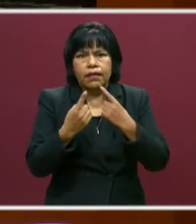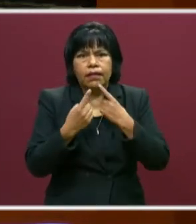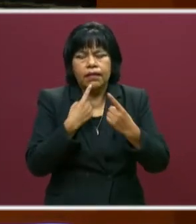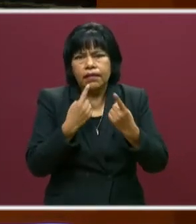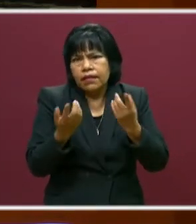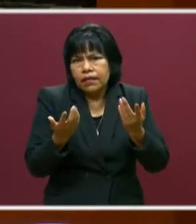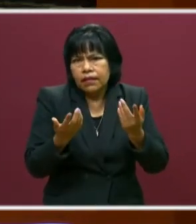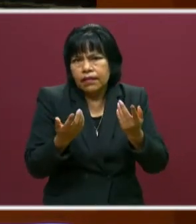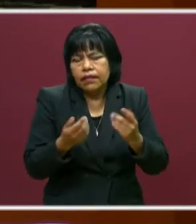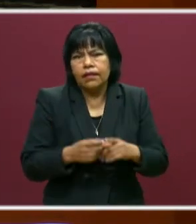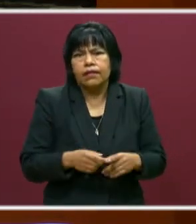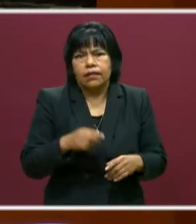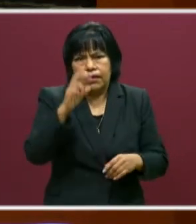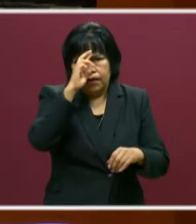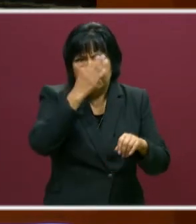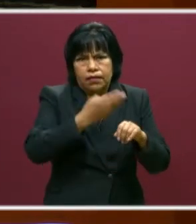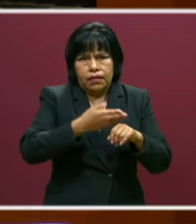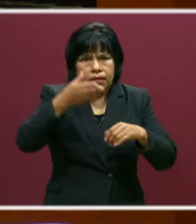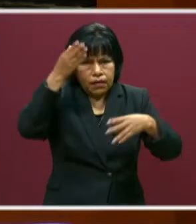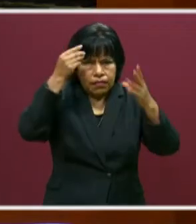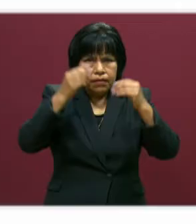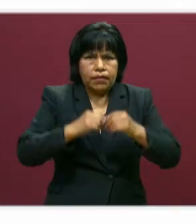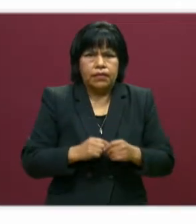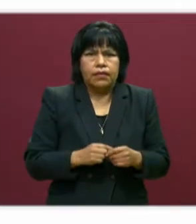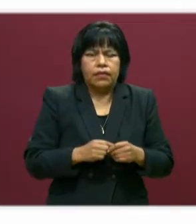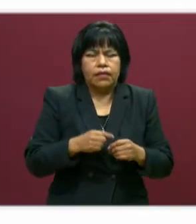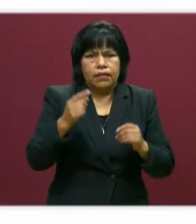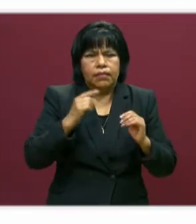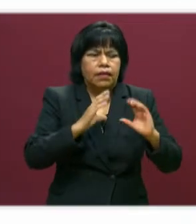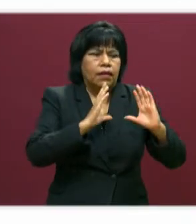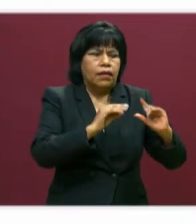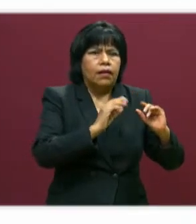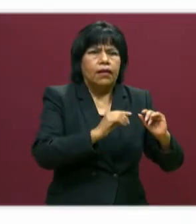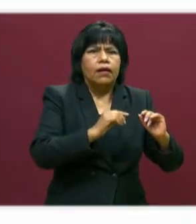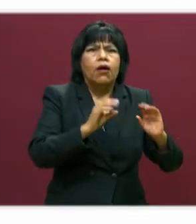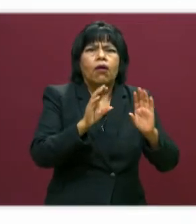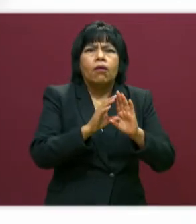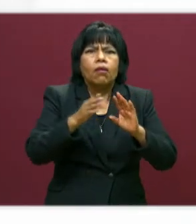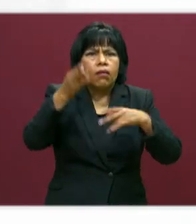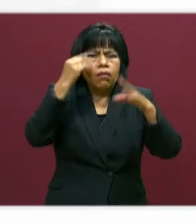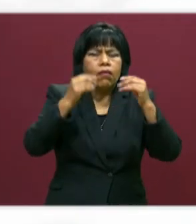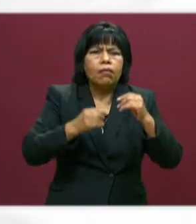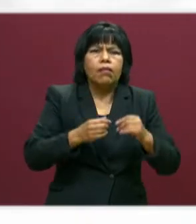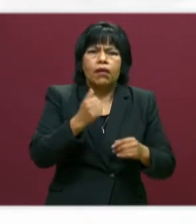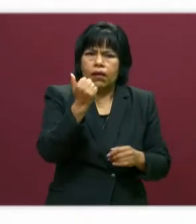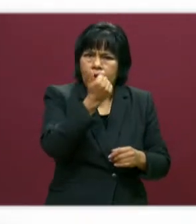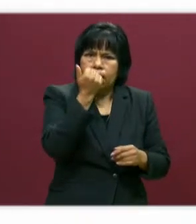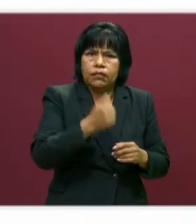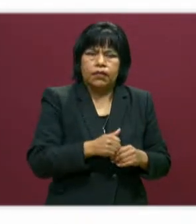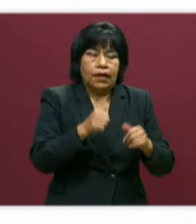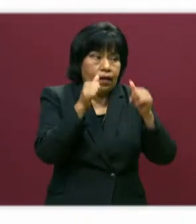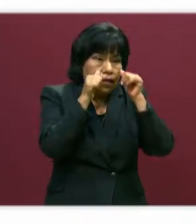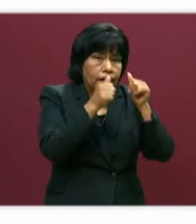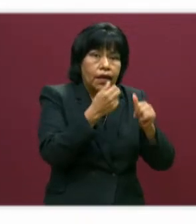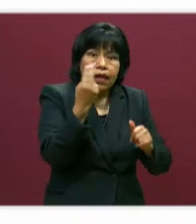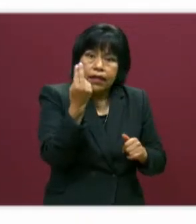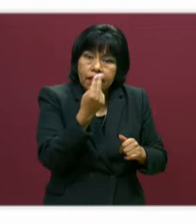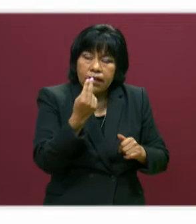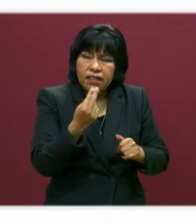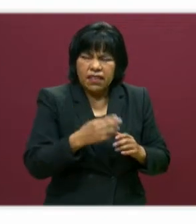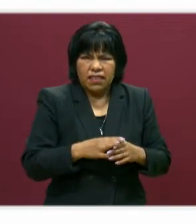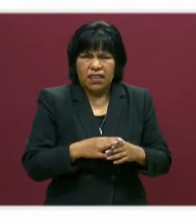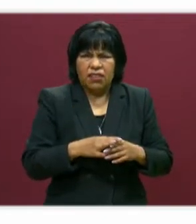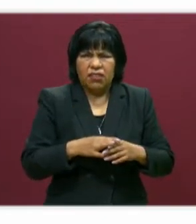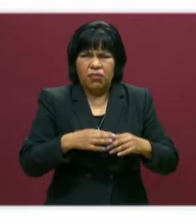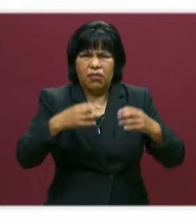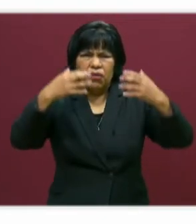Más responsabilidad del aprendizaje transferido a los estudiantes. Y este es clave, mira, más atención a las necesidades cognitivas,